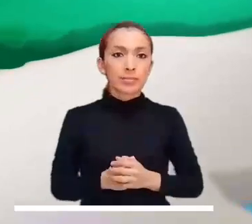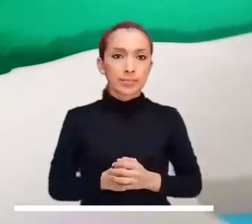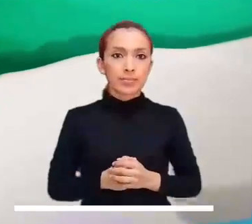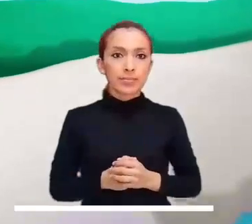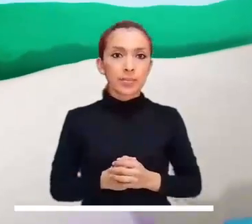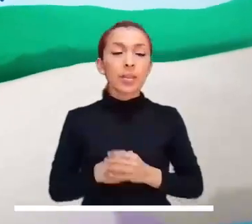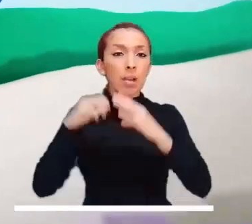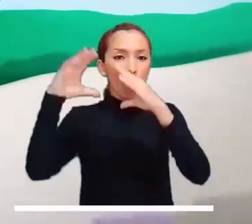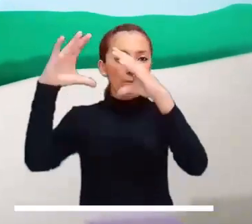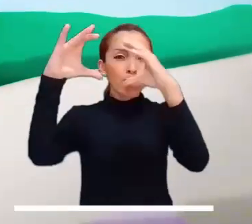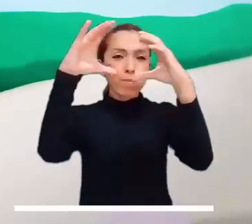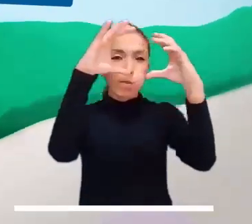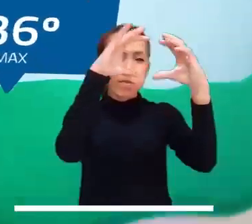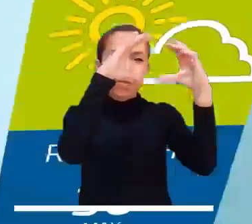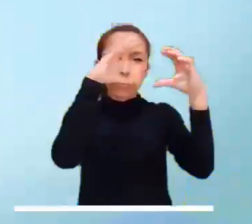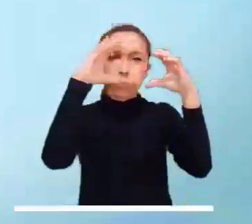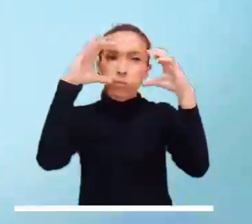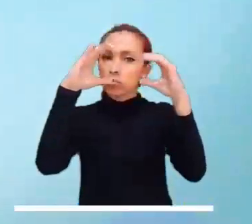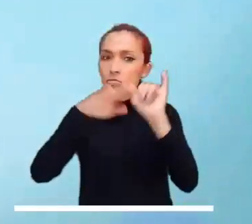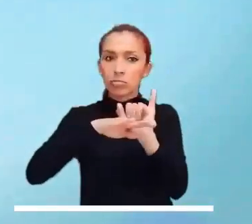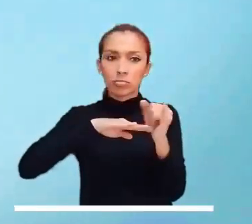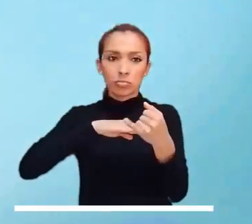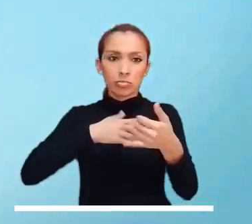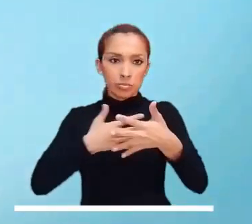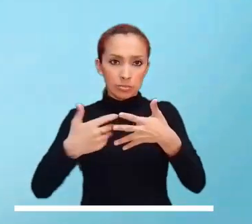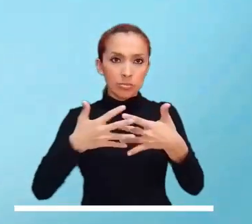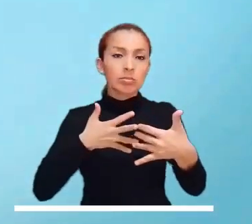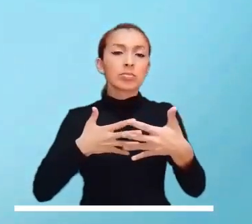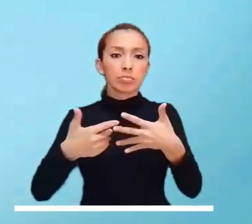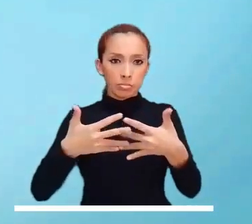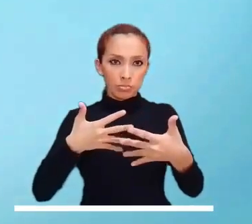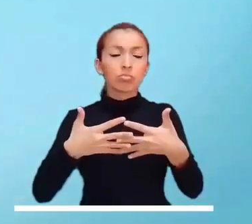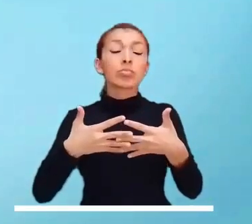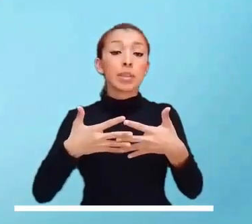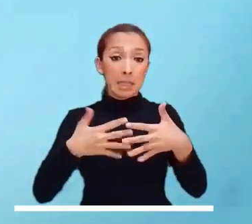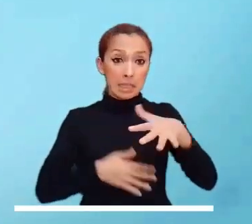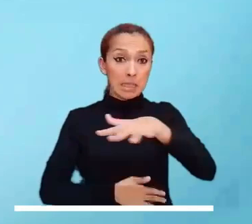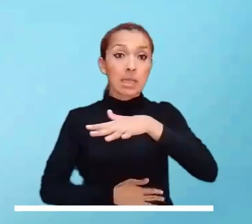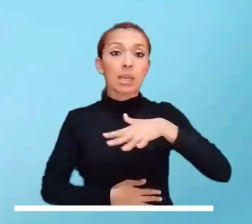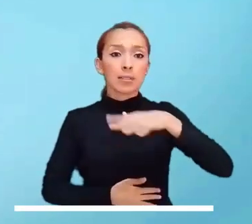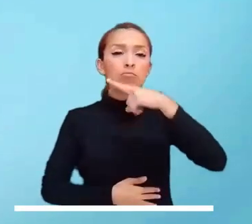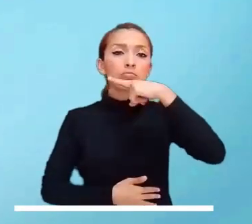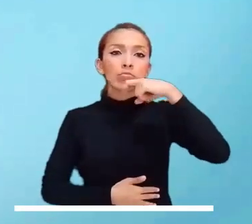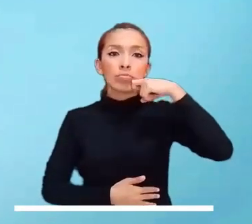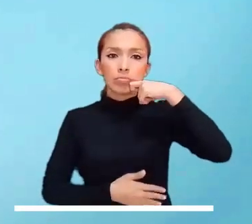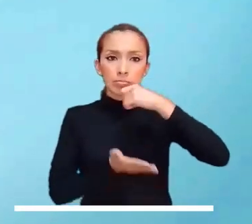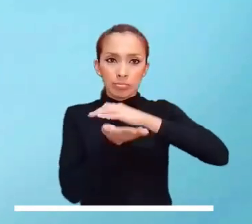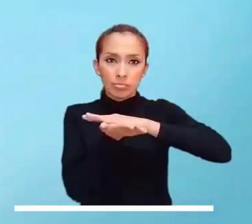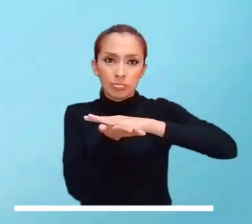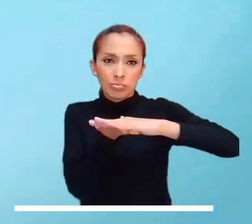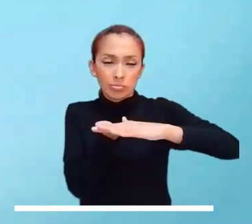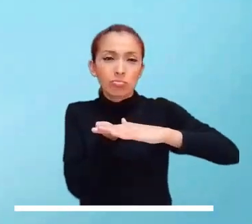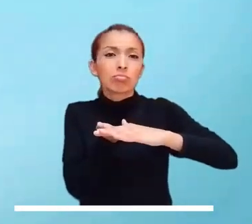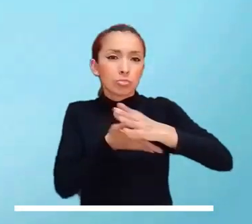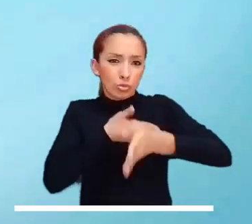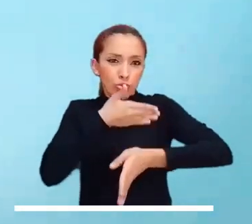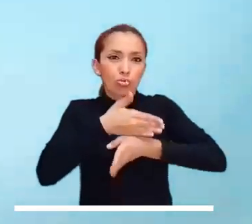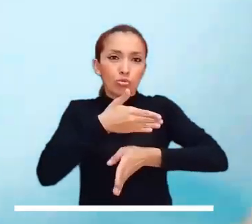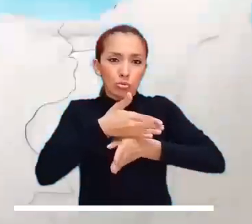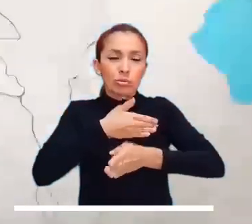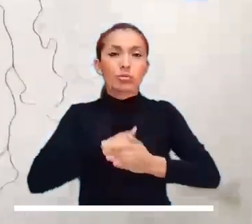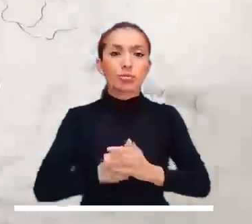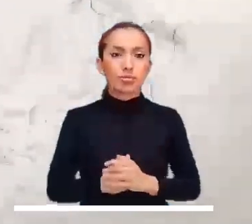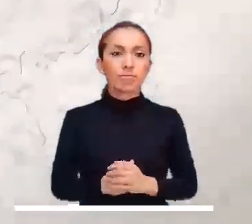tendremos en el archipiélago de San Andrés y Providencia, donde las condiciones secas se mantendrán estables. La